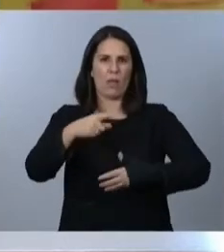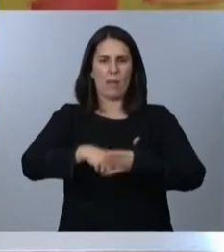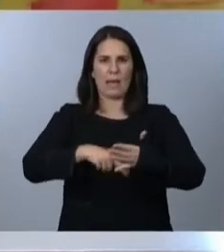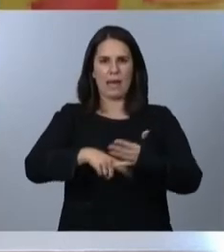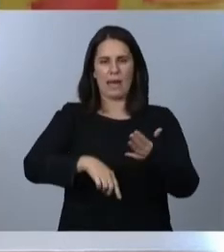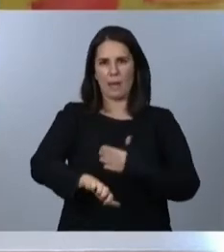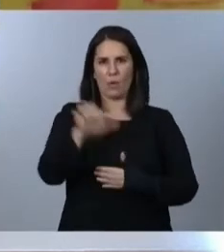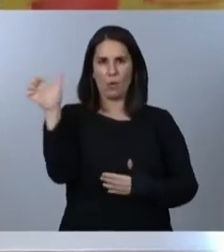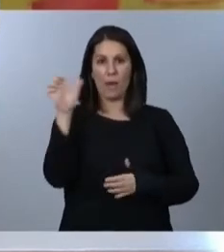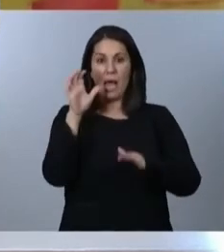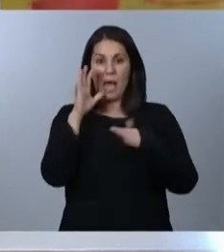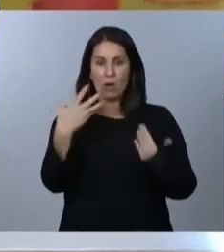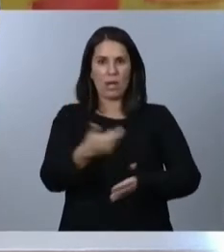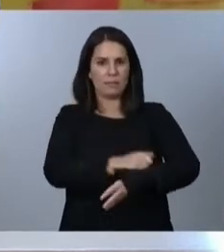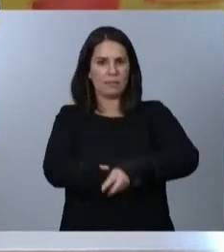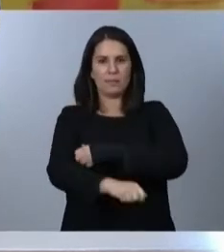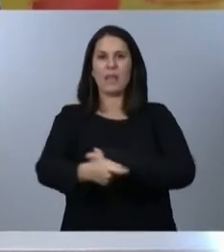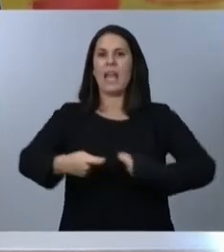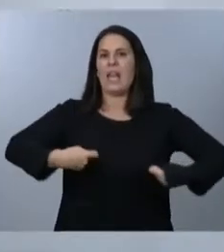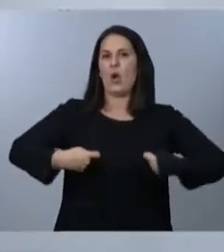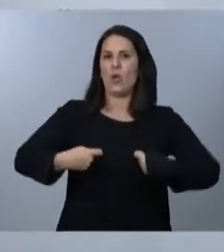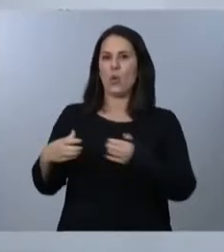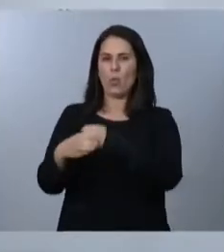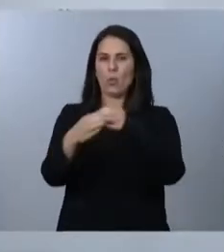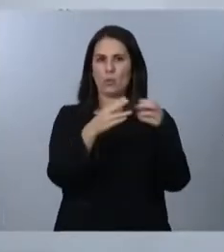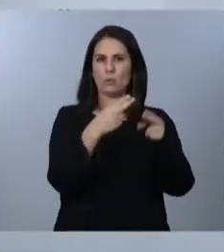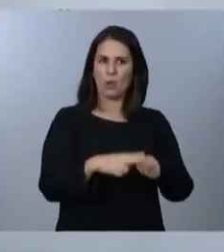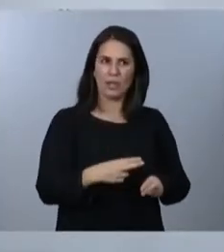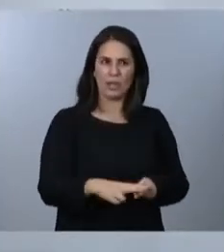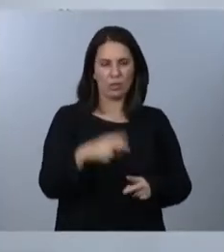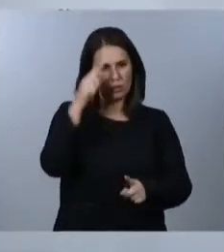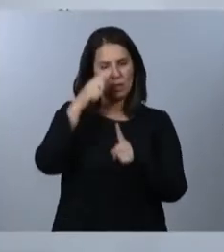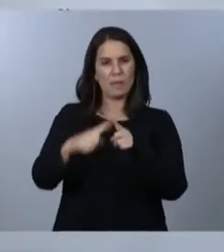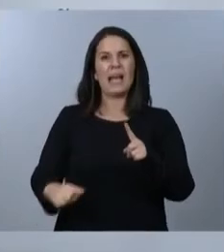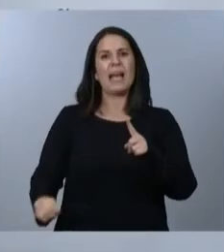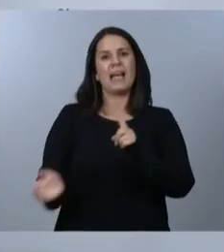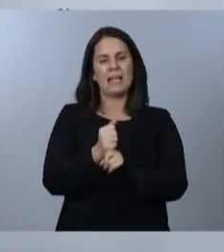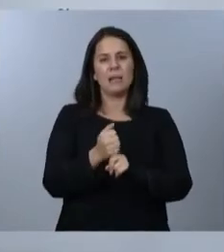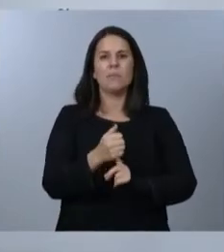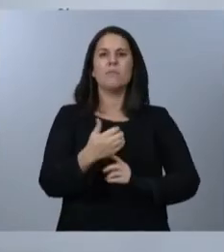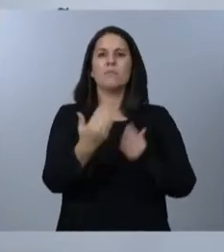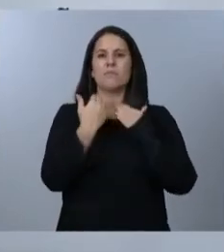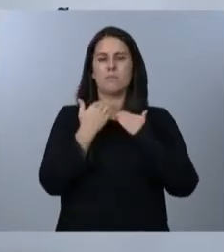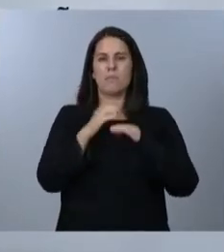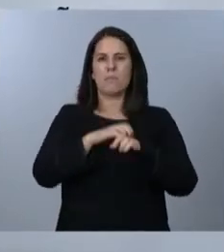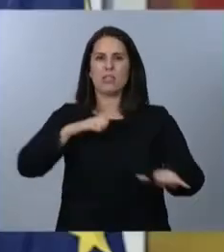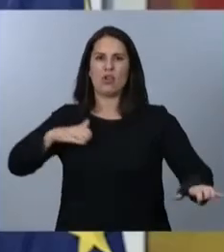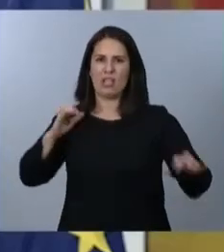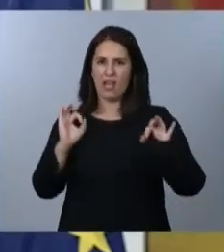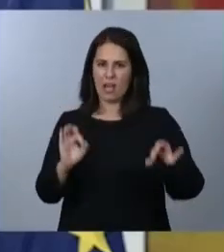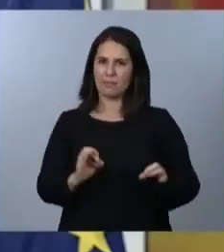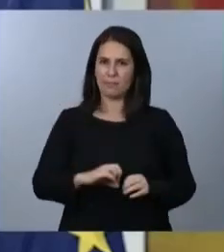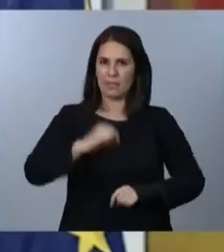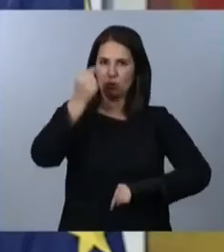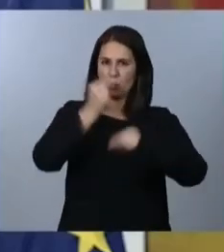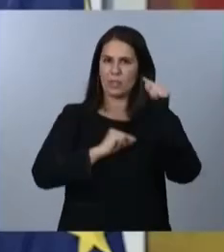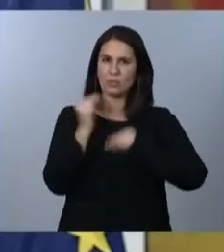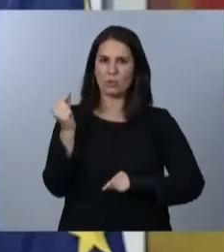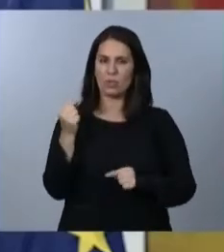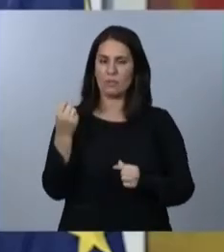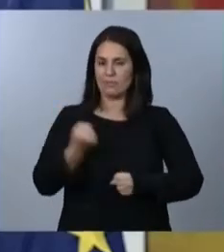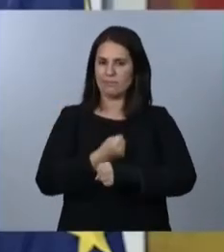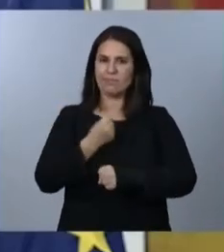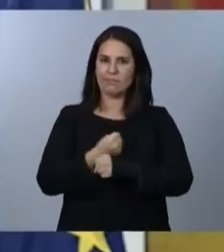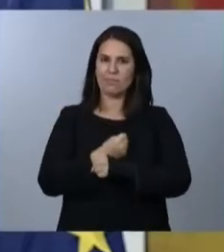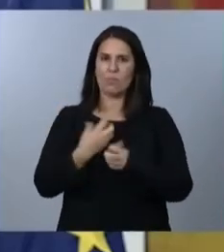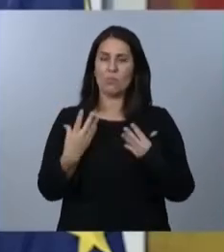toca remangarse y negociar con los grupos políticos para obtener una mayoría favorable a estos nuevos presupuestos. Habrá que trabajar muchísimo,